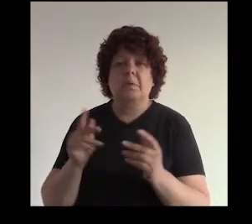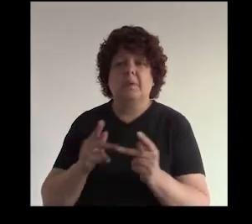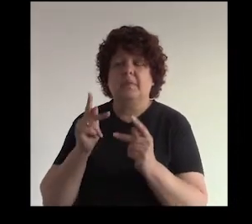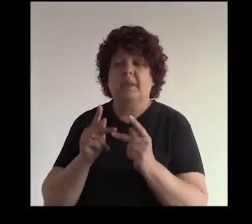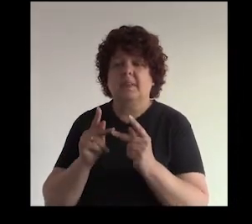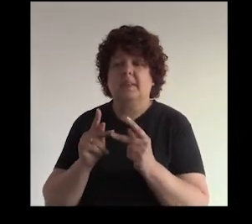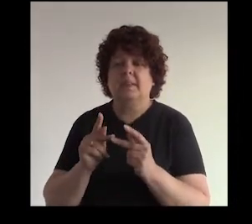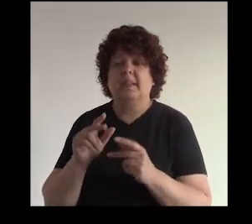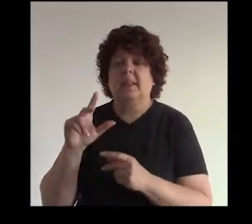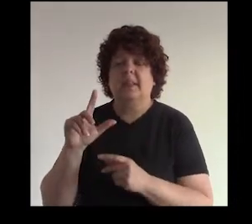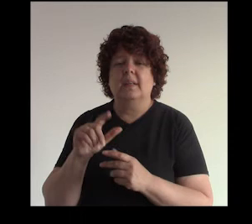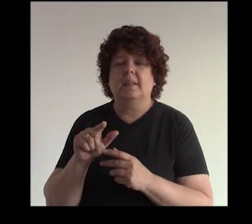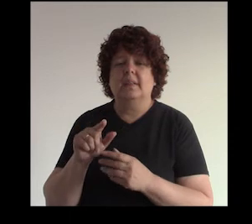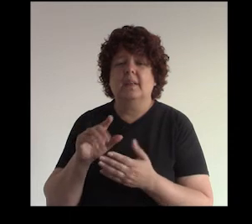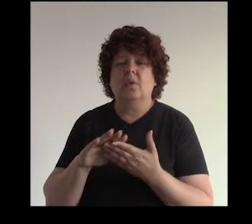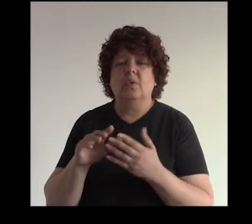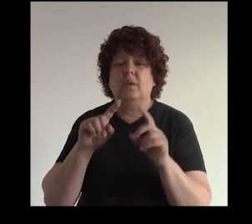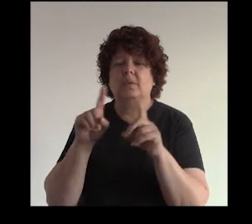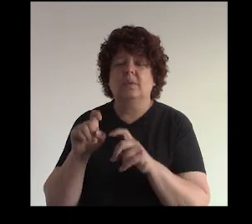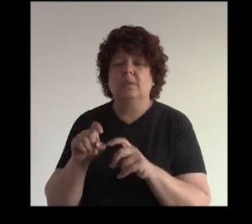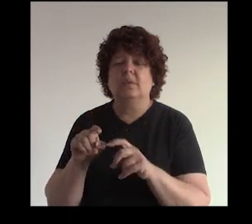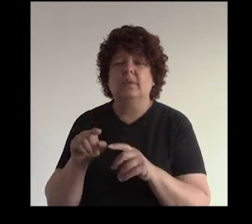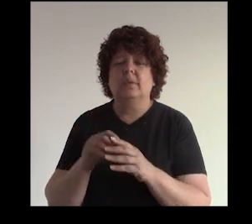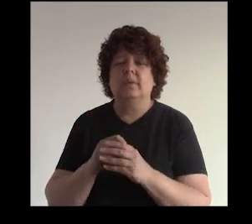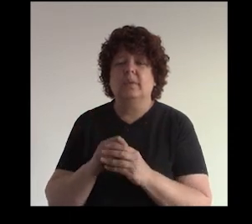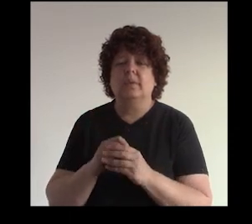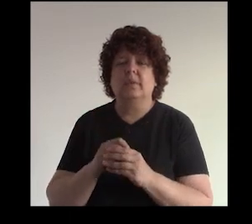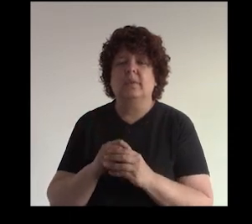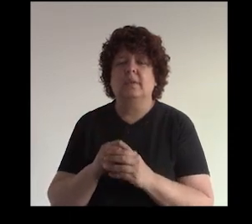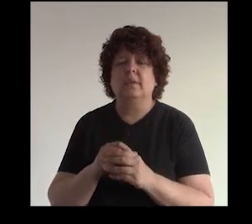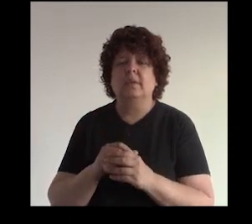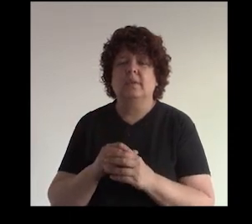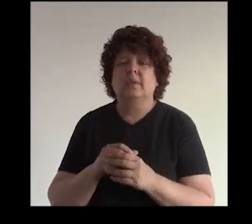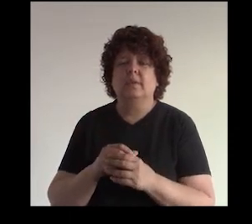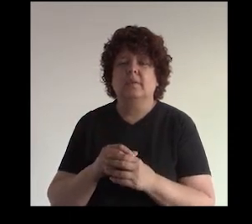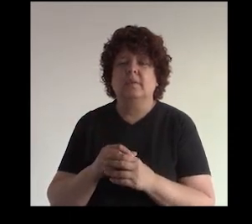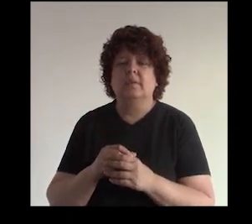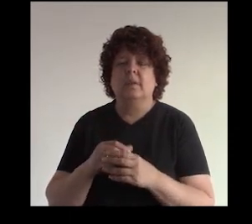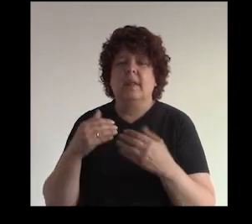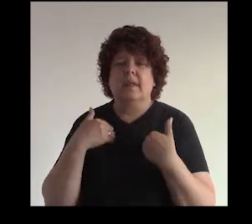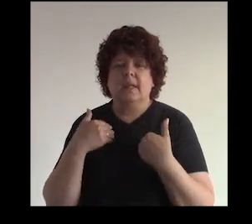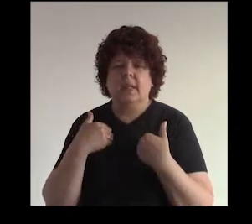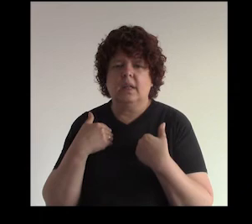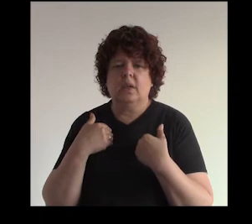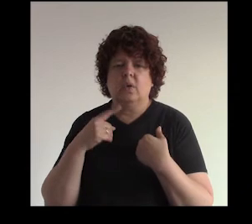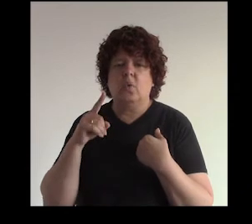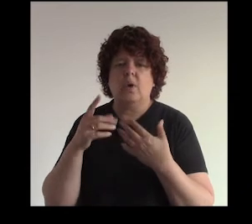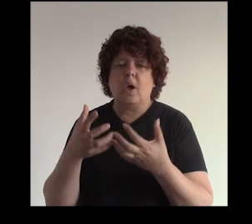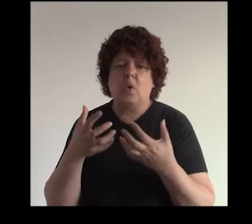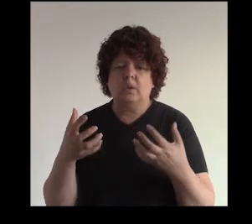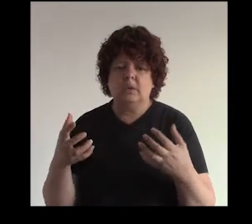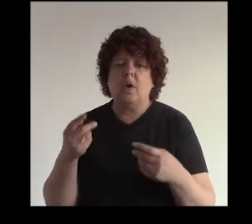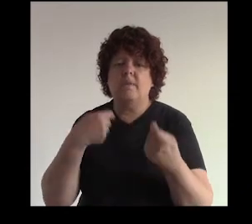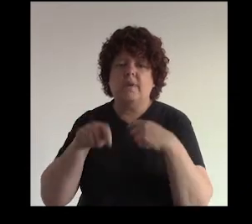perfecto Antonio Leidy permíteme tengo una una consulta para Antonio y es la siguiente tener un